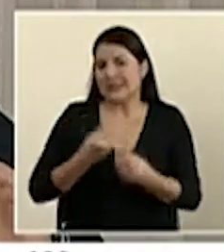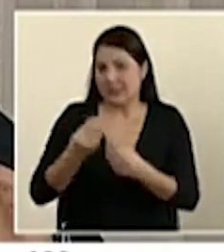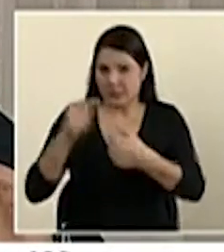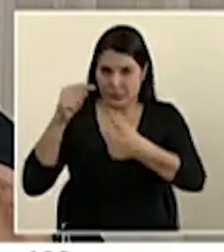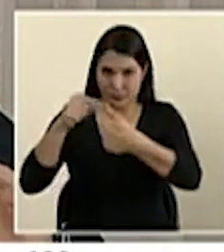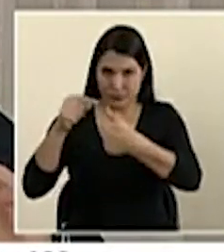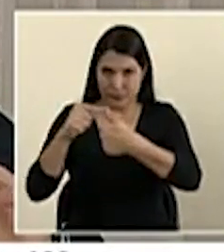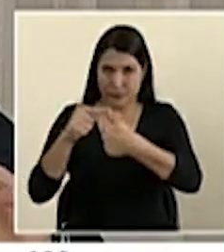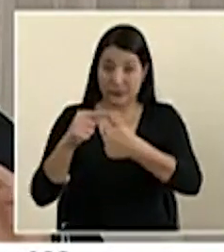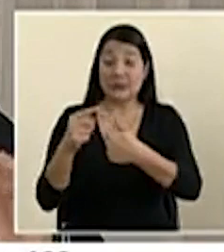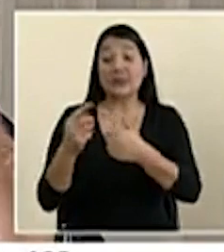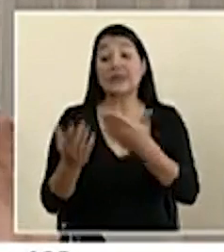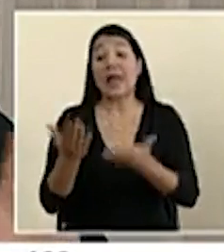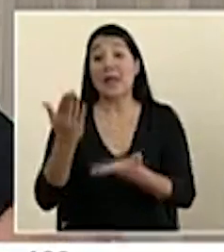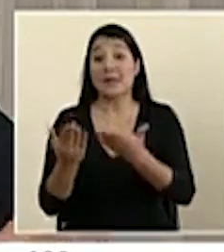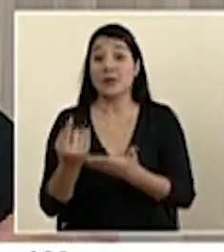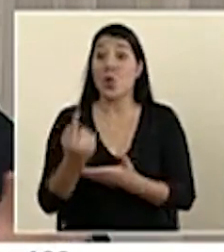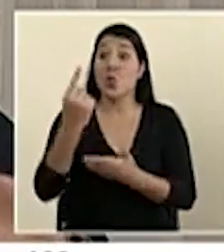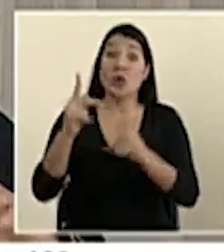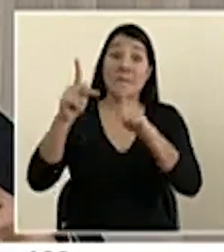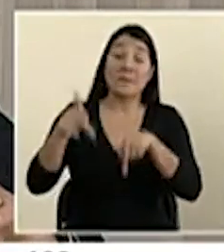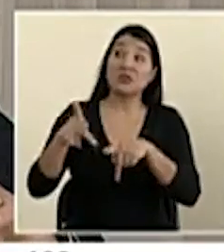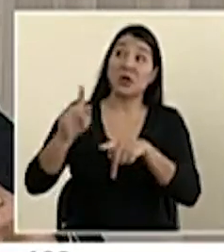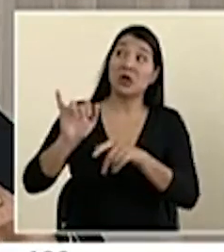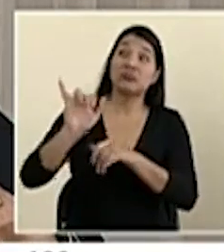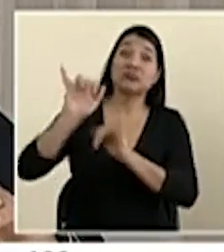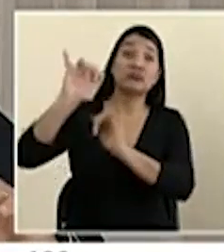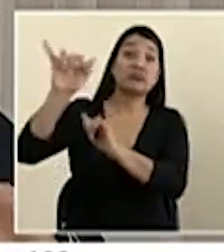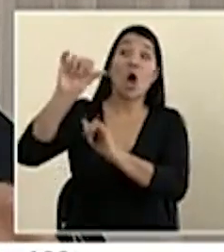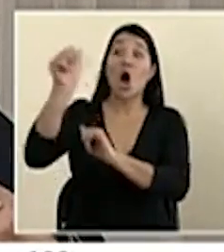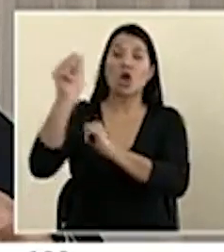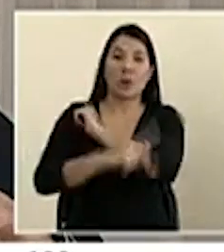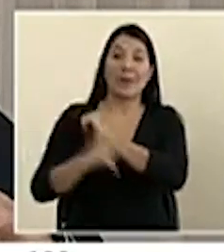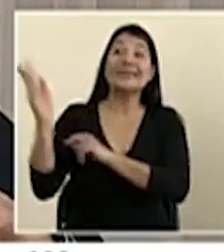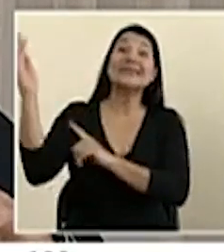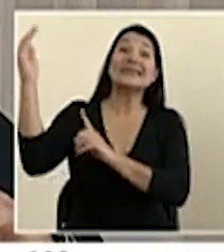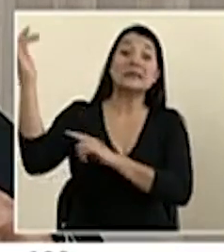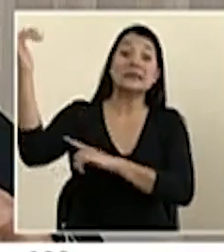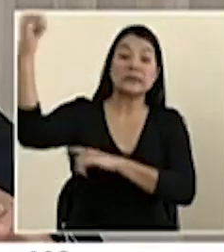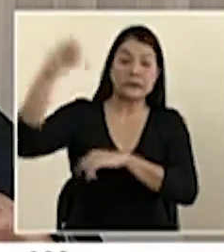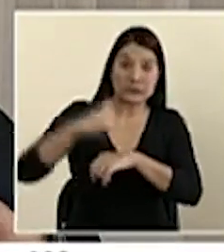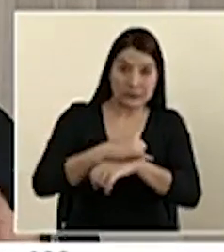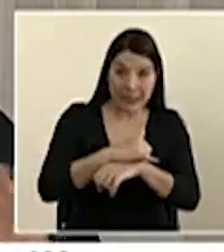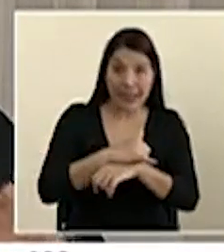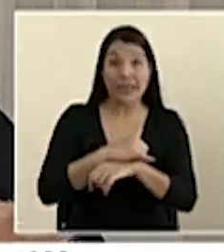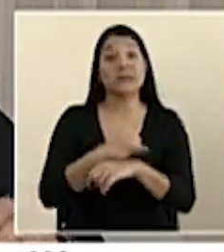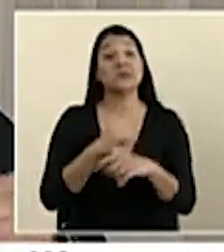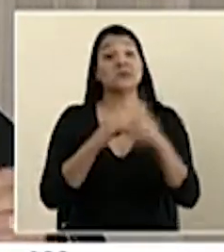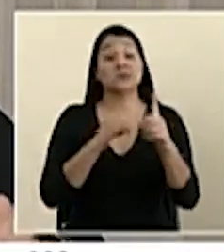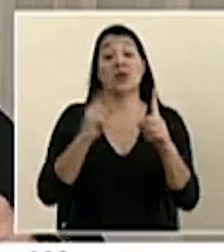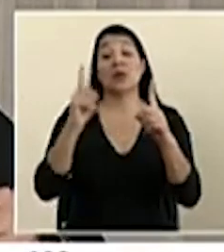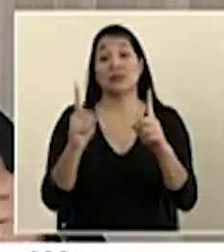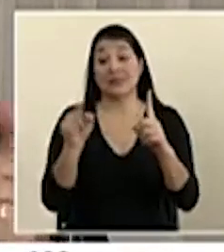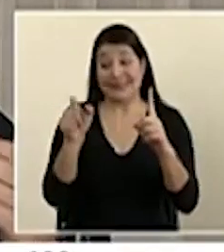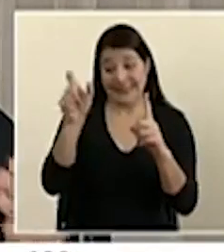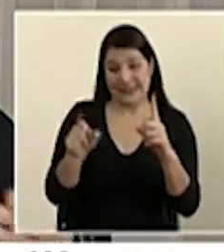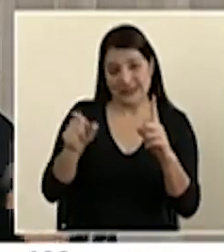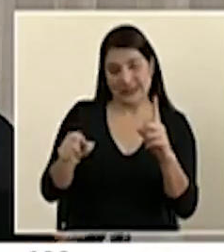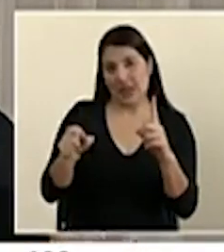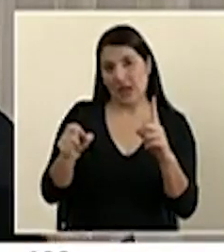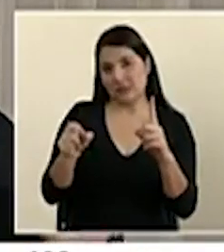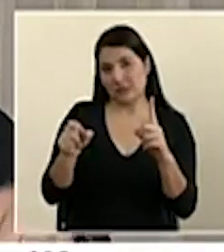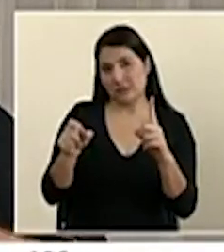través de una persona que haya estado en el exterior, que haya vuelto y que en los 14 días después de haber estado en contacto con esa persona, aunque no haya manifestado síntomas,